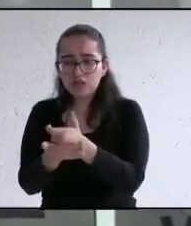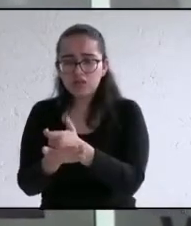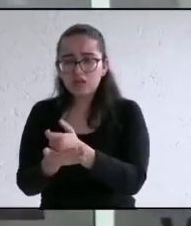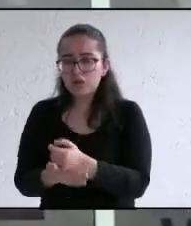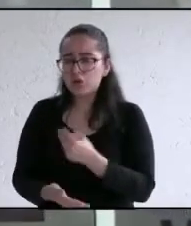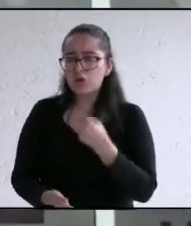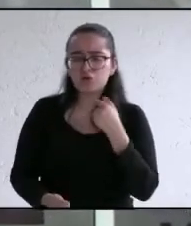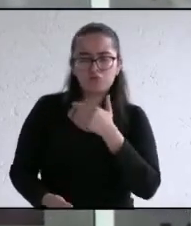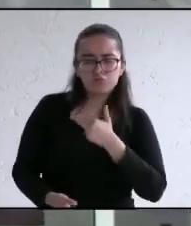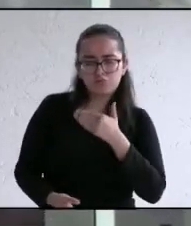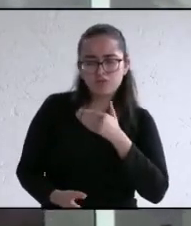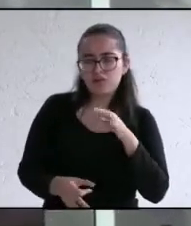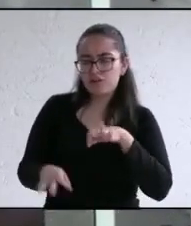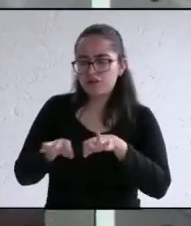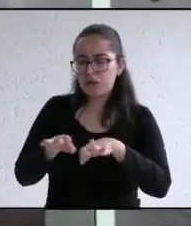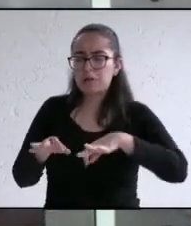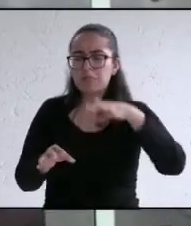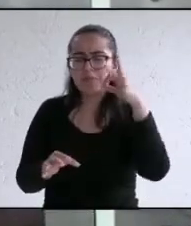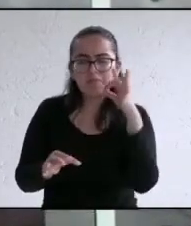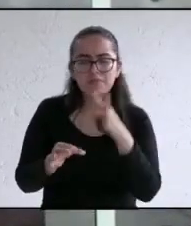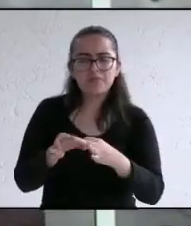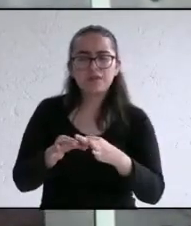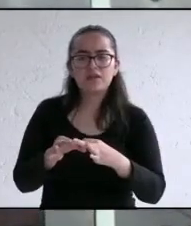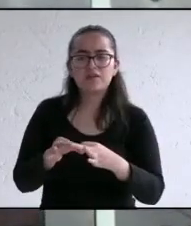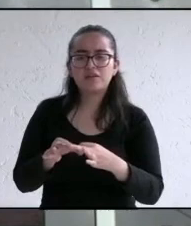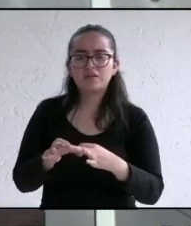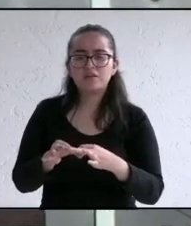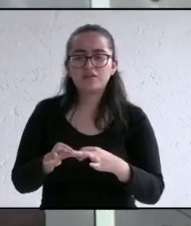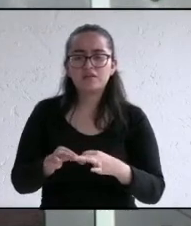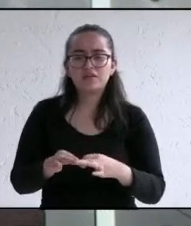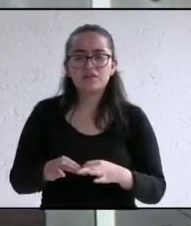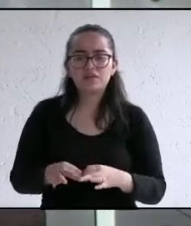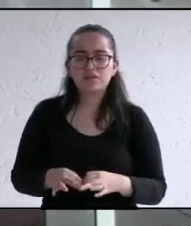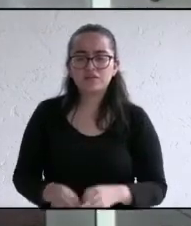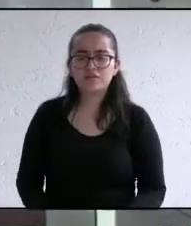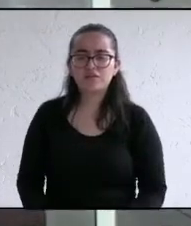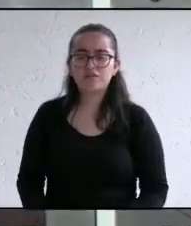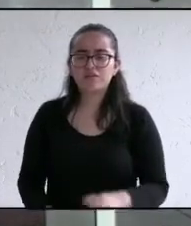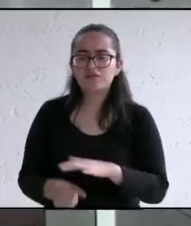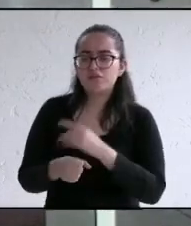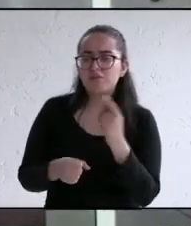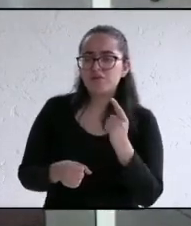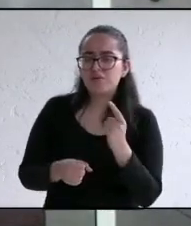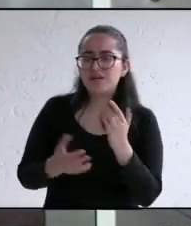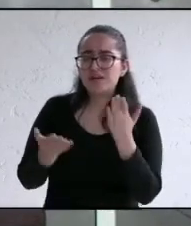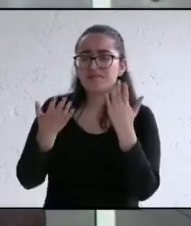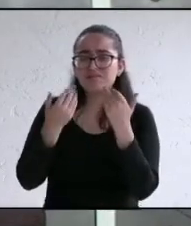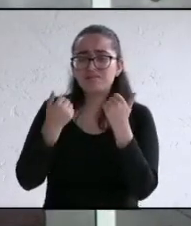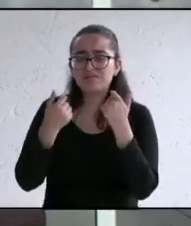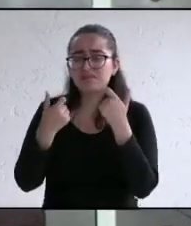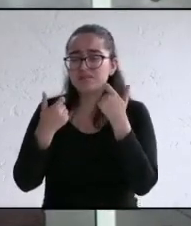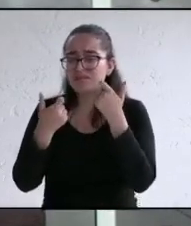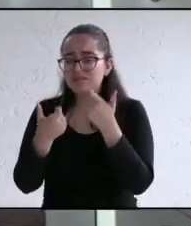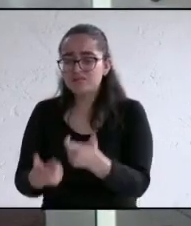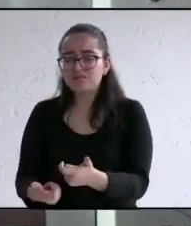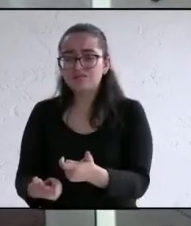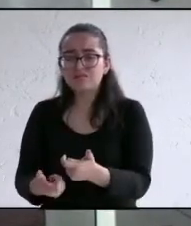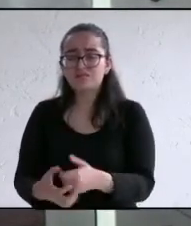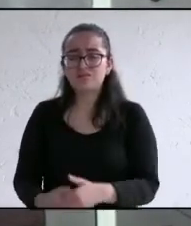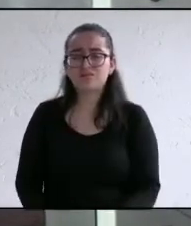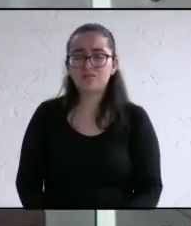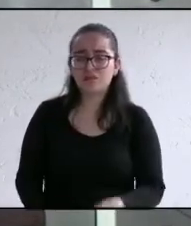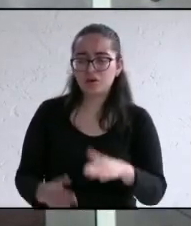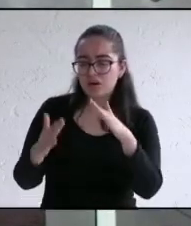la inseguridad que ha vivido nuestro estado en la última década en gran parte derivada de la falta de un ingreso básico y digno en los hogares